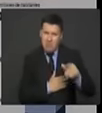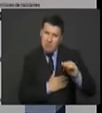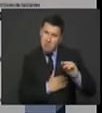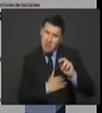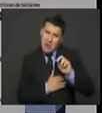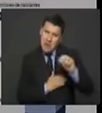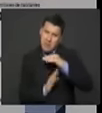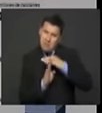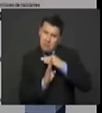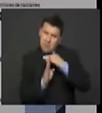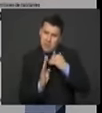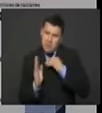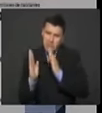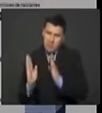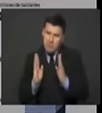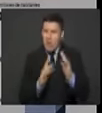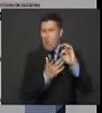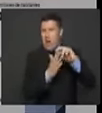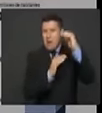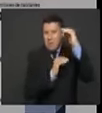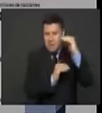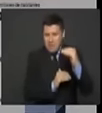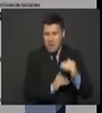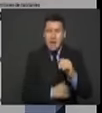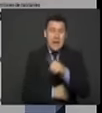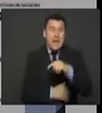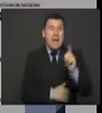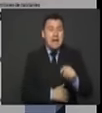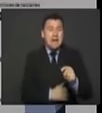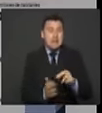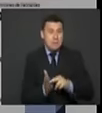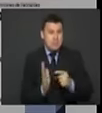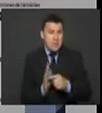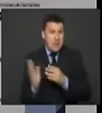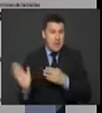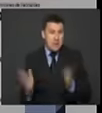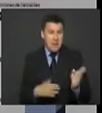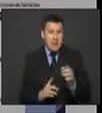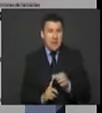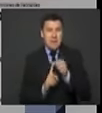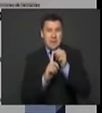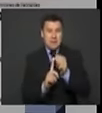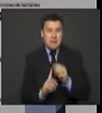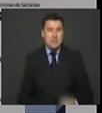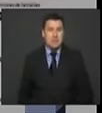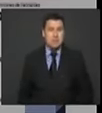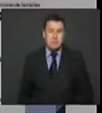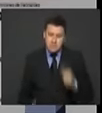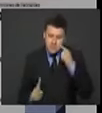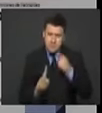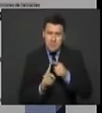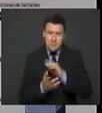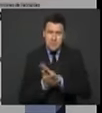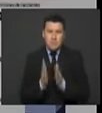sin duda sirven de conexión entre esas dos Colombias y requerirán también un plan especial de paz.